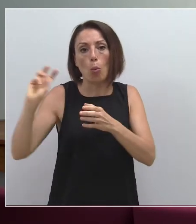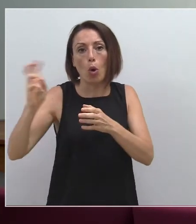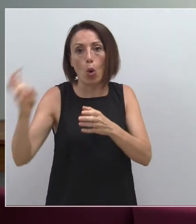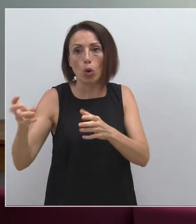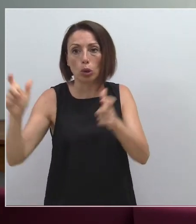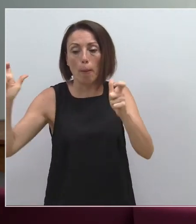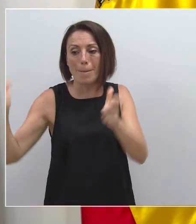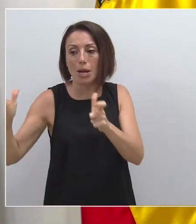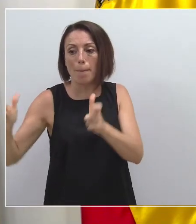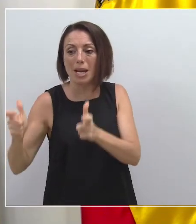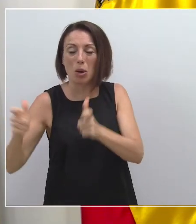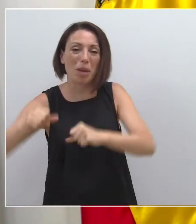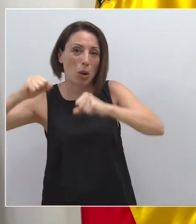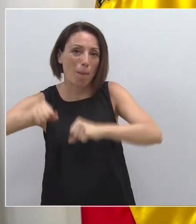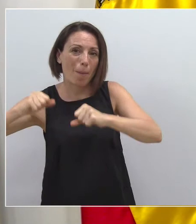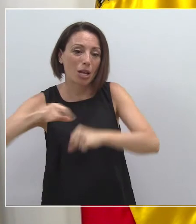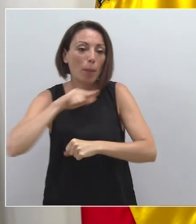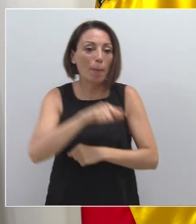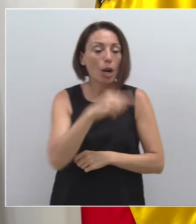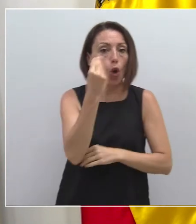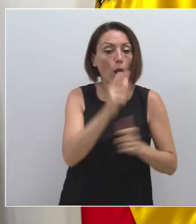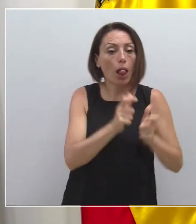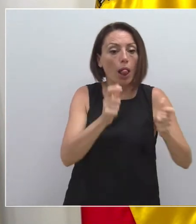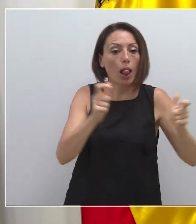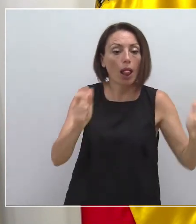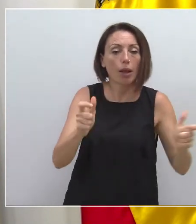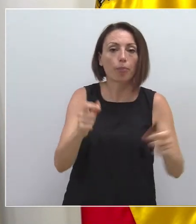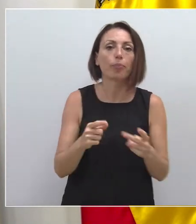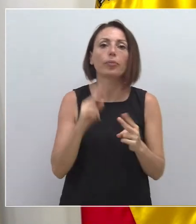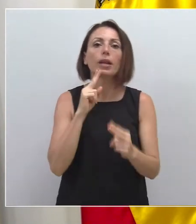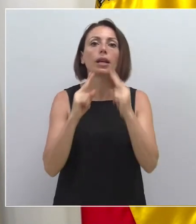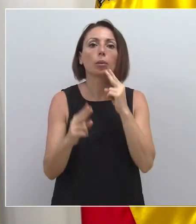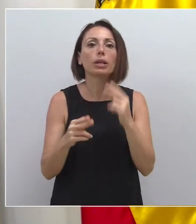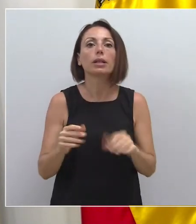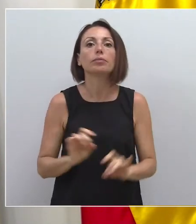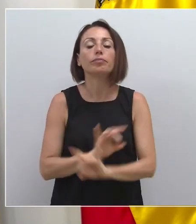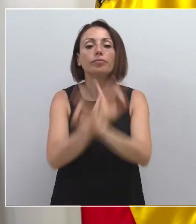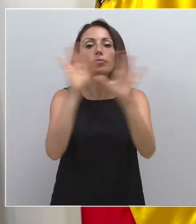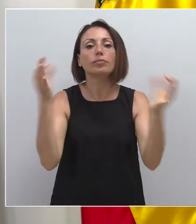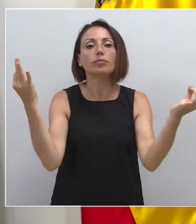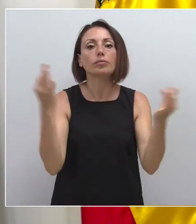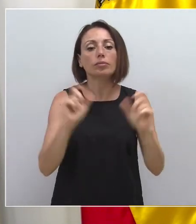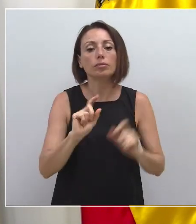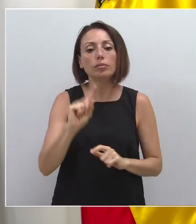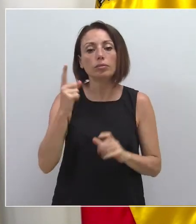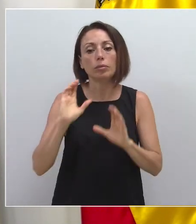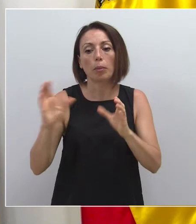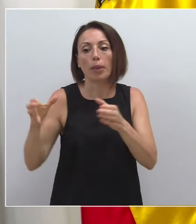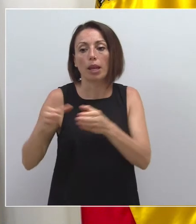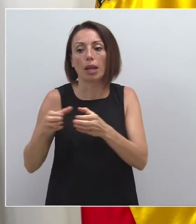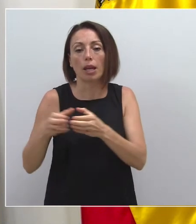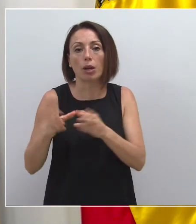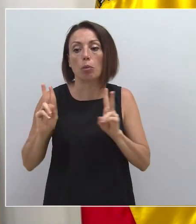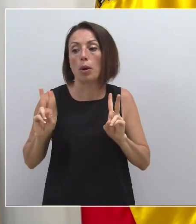Pues hay una doble lectura. Yo creo que la primera es que efectivamente el grupo que en los momentos iniciales de la